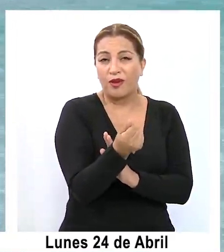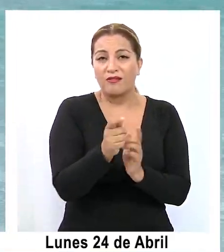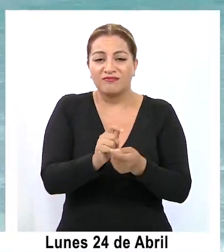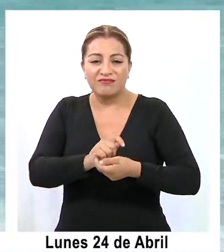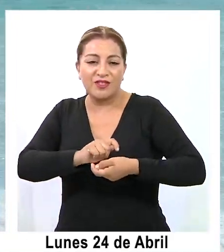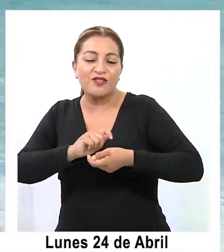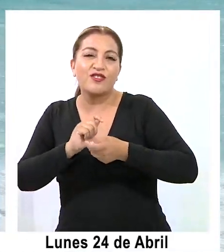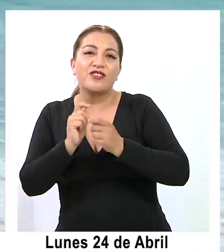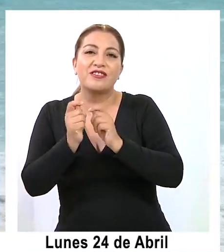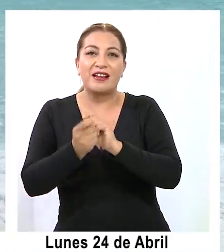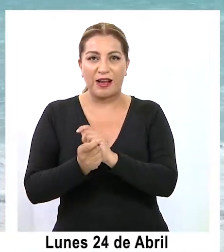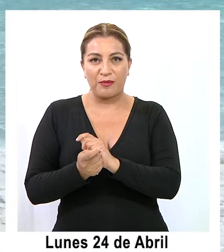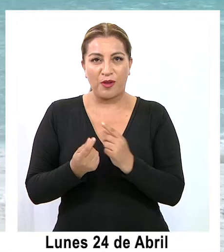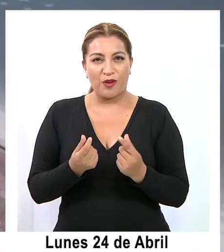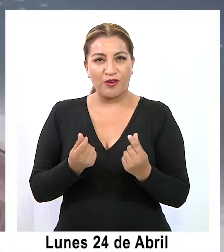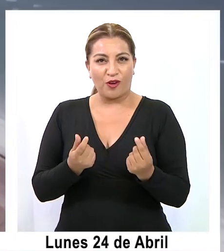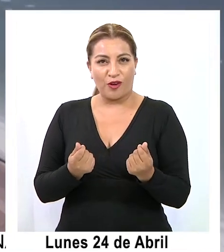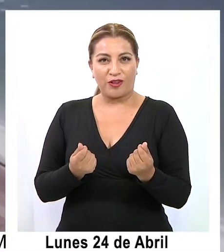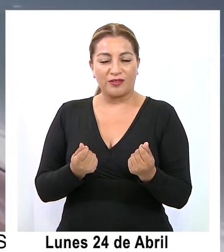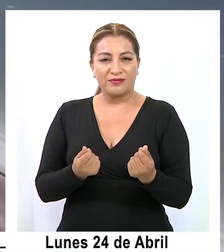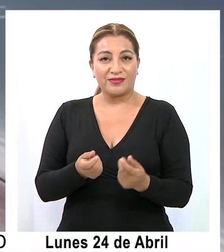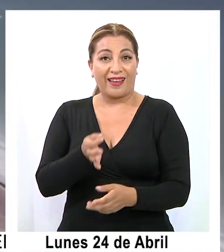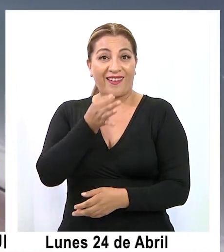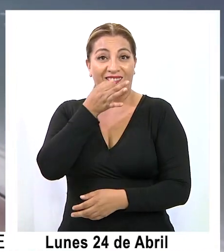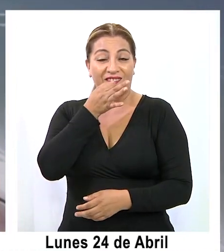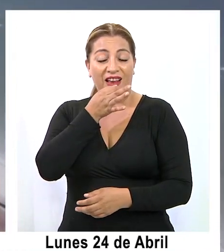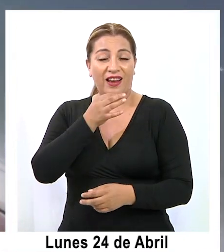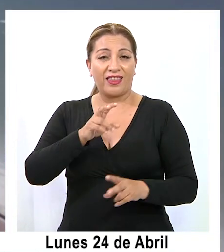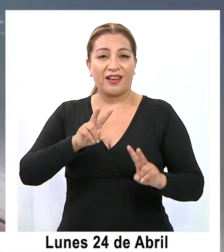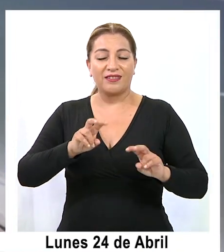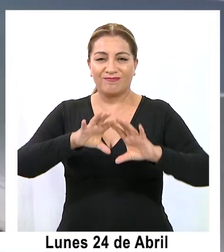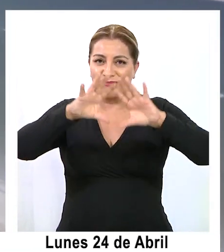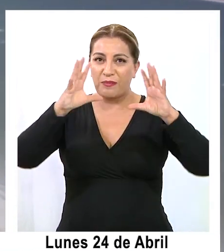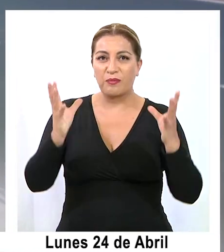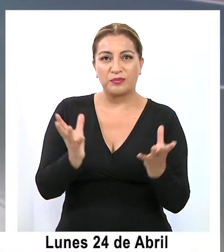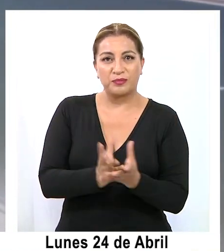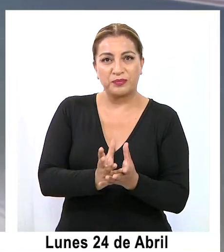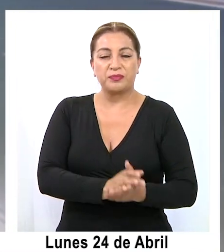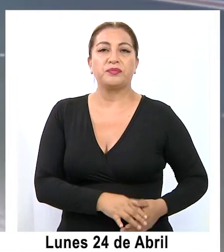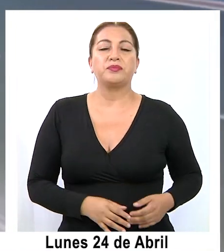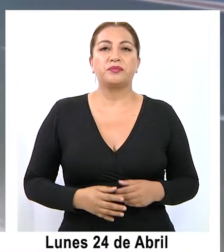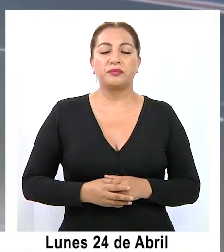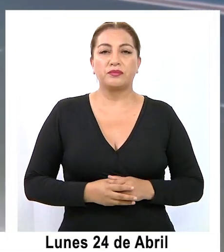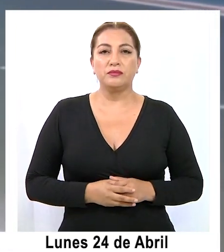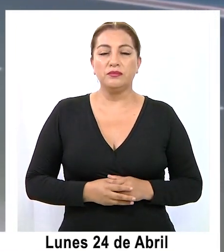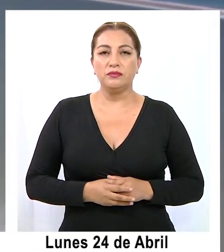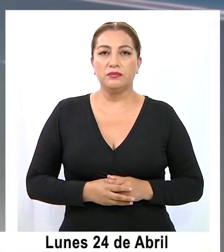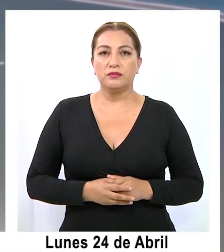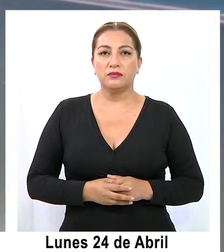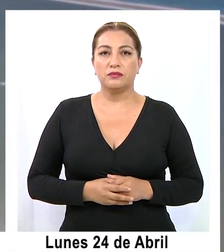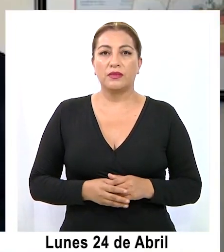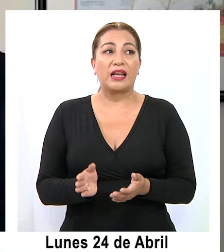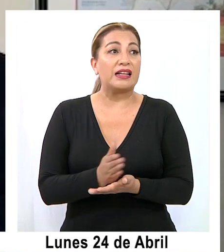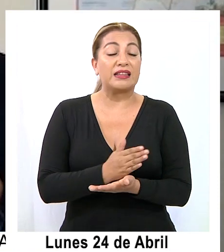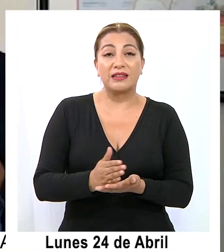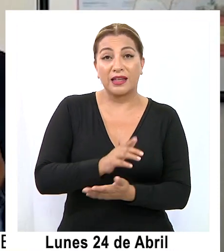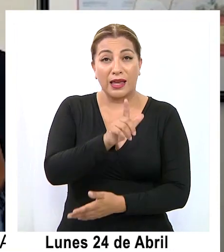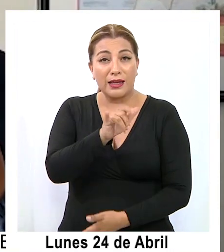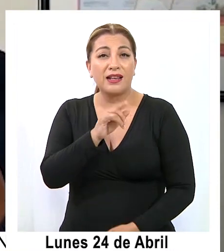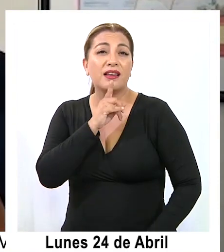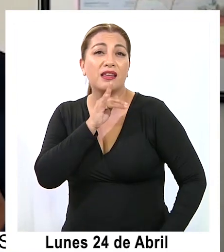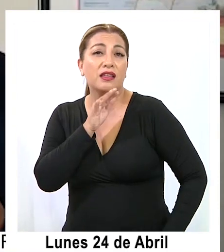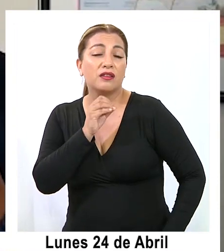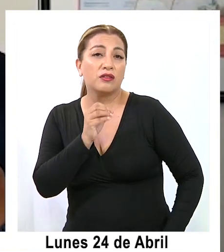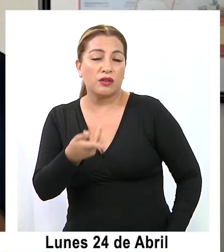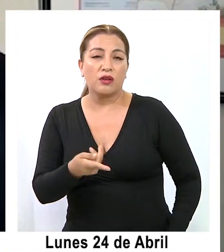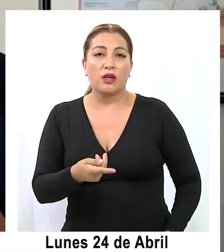cambio hacia una economía verde a nivel global. La nueva Estrategia Nacional del Litio, que es una